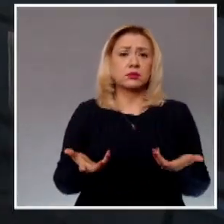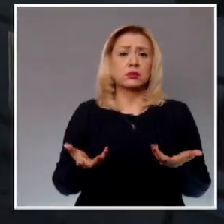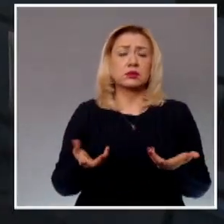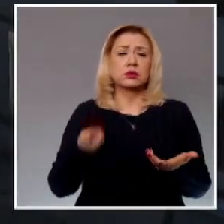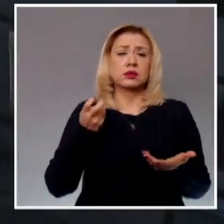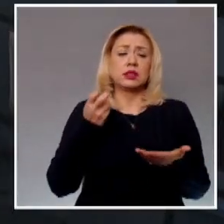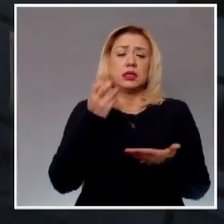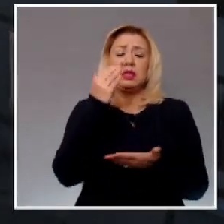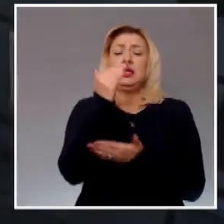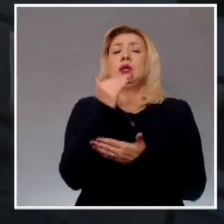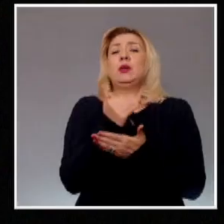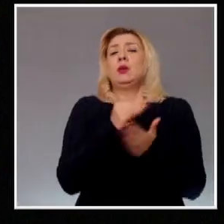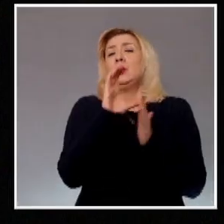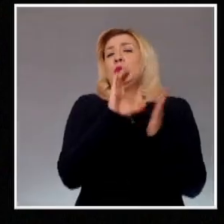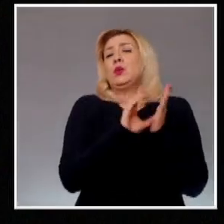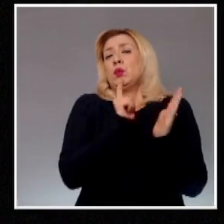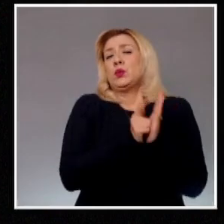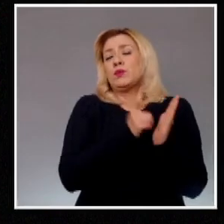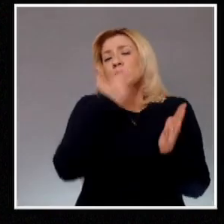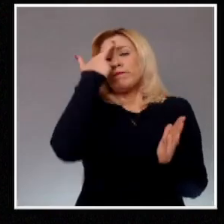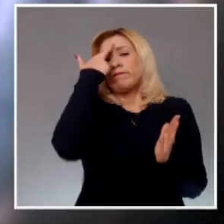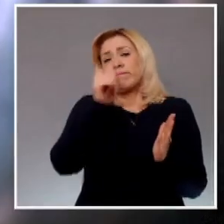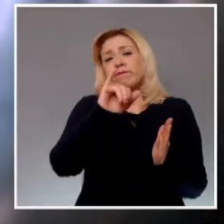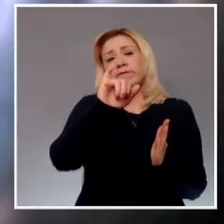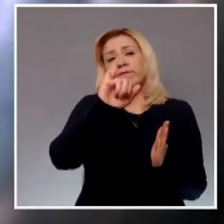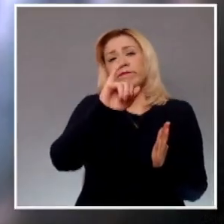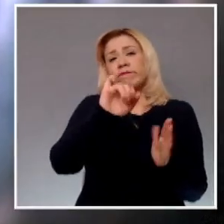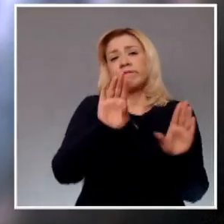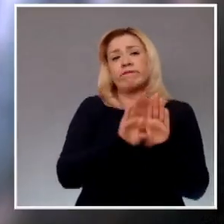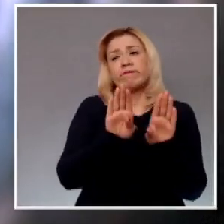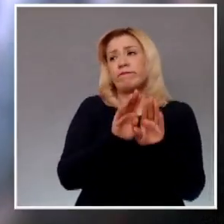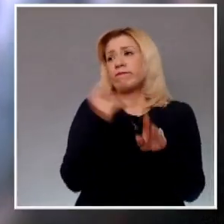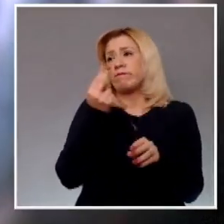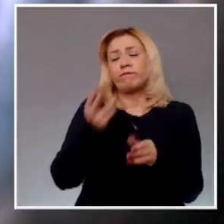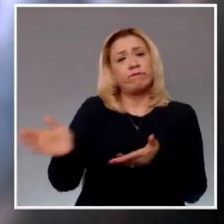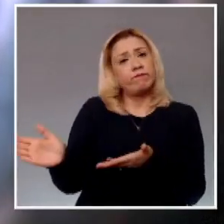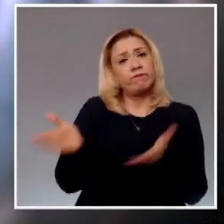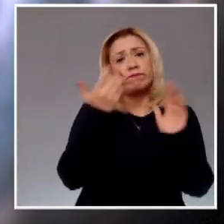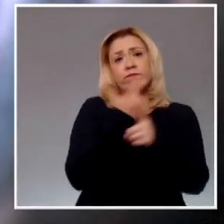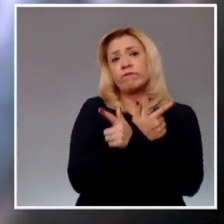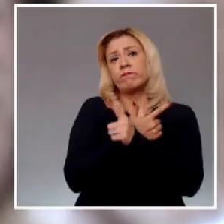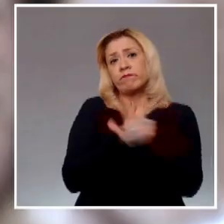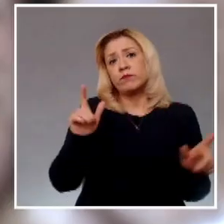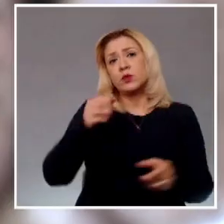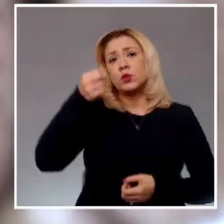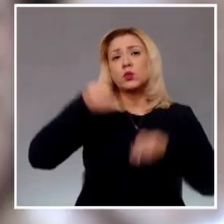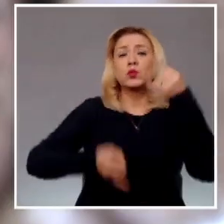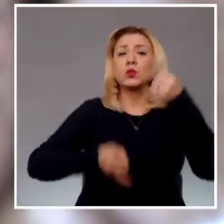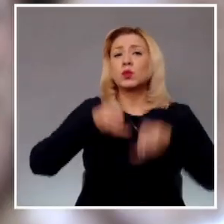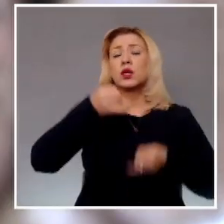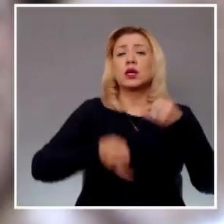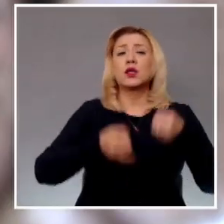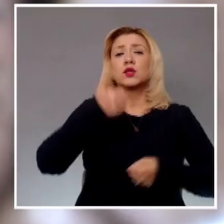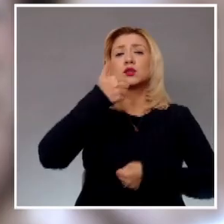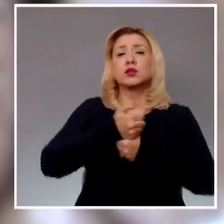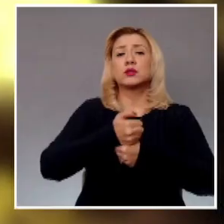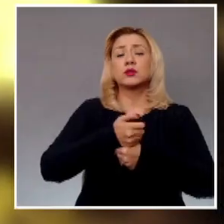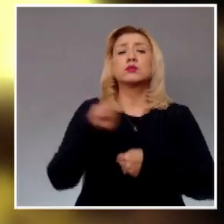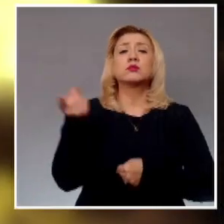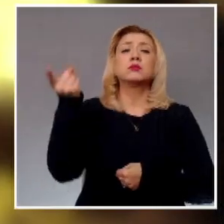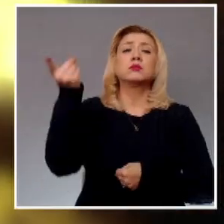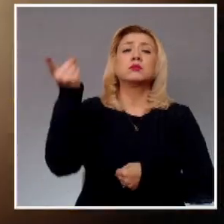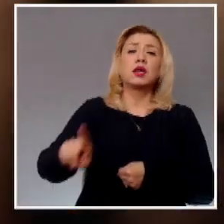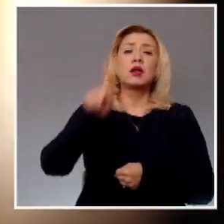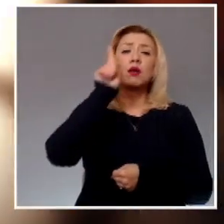ello derivado de la suspensión de plano otorgada por el juzgado sexto de distrito en el que se ordena brindar a las quejosas